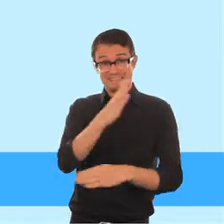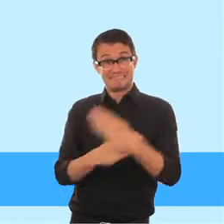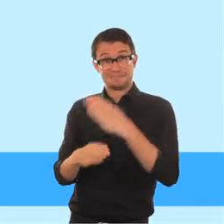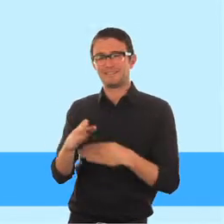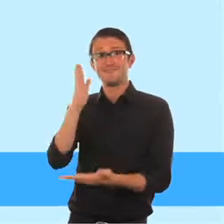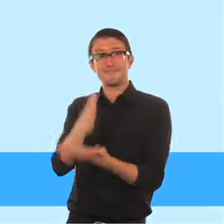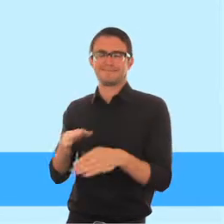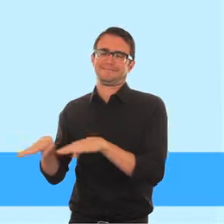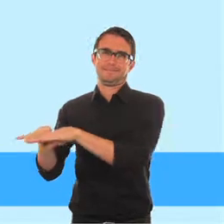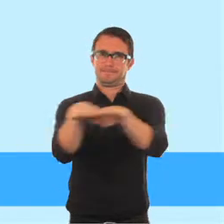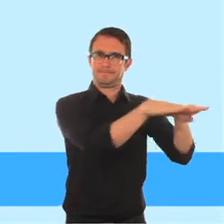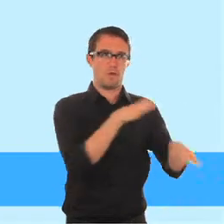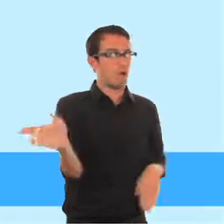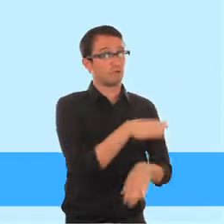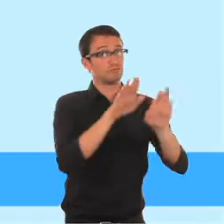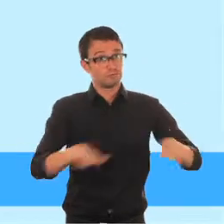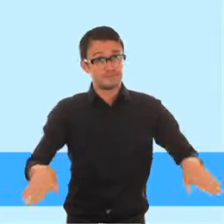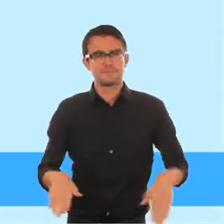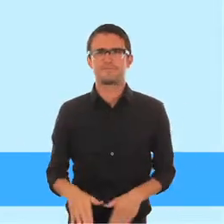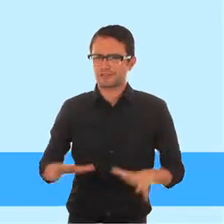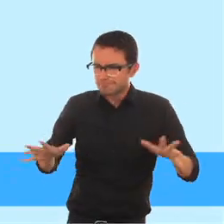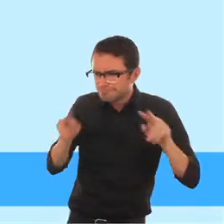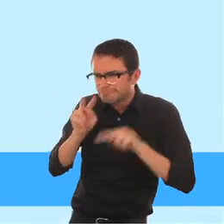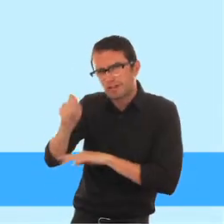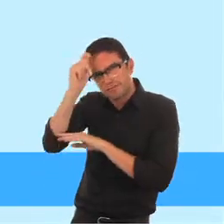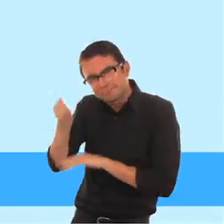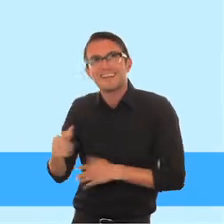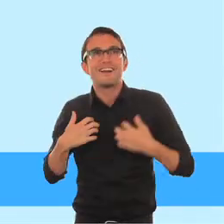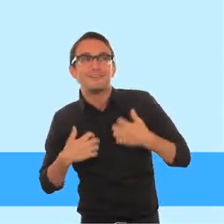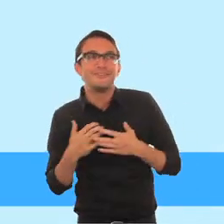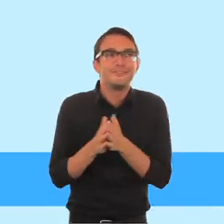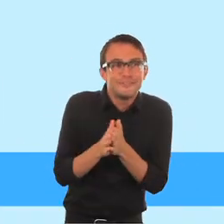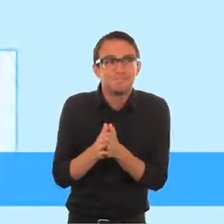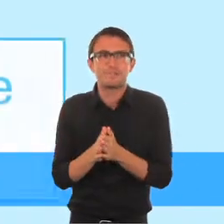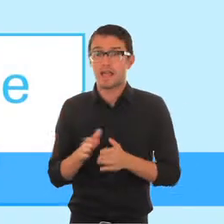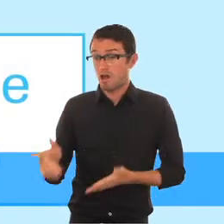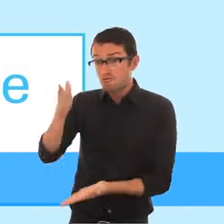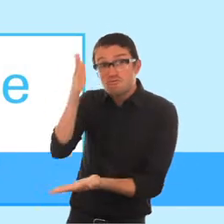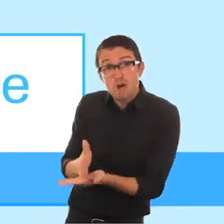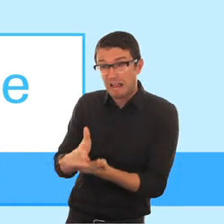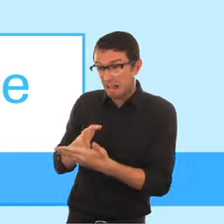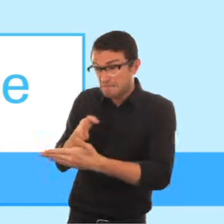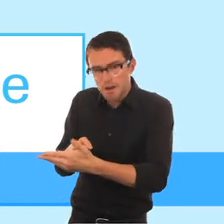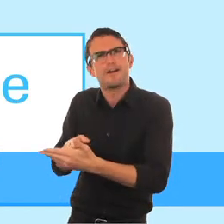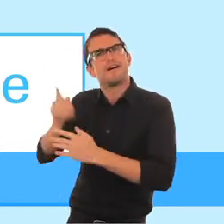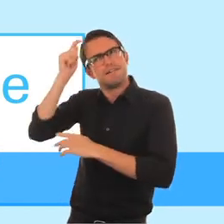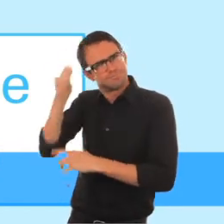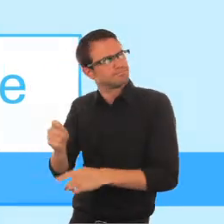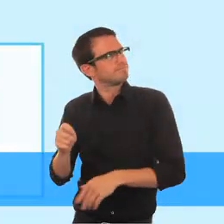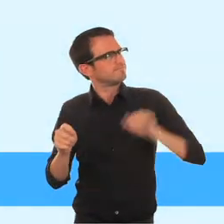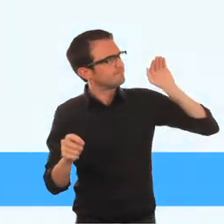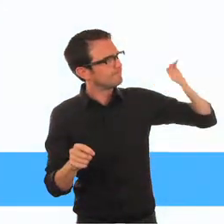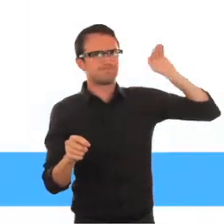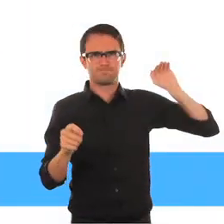igualdad con los demás niños, promover sus intereses y garantizar su derecho a ser escuchados